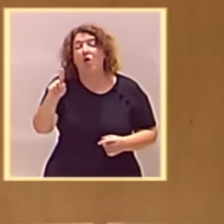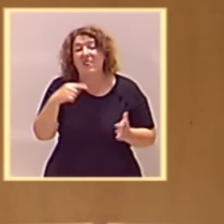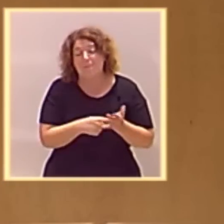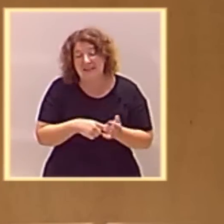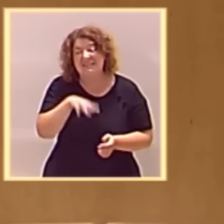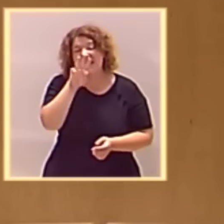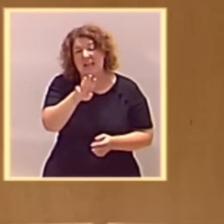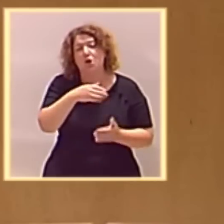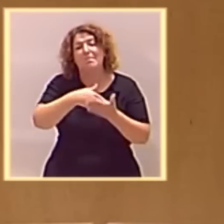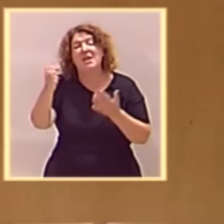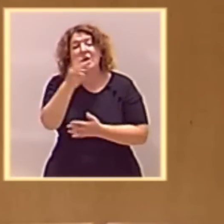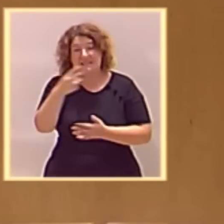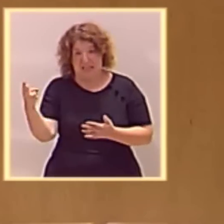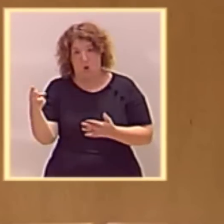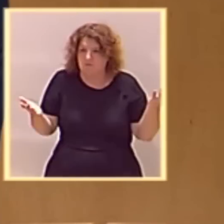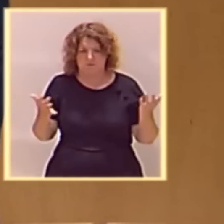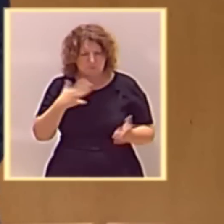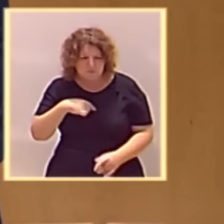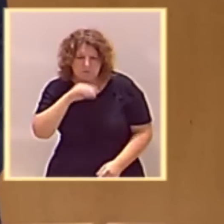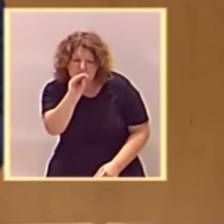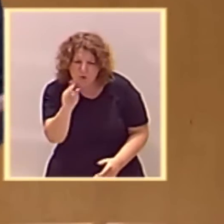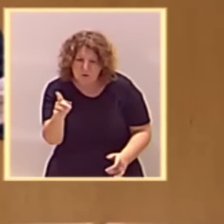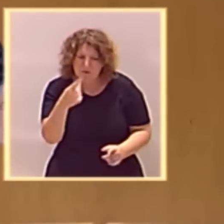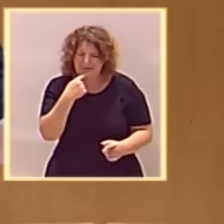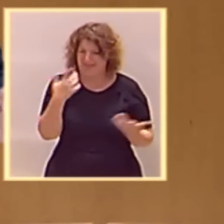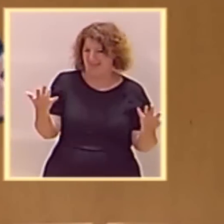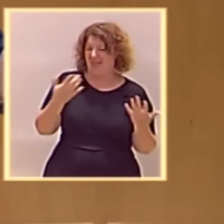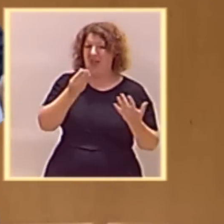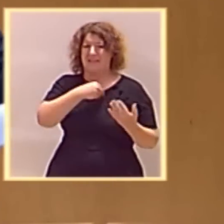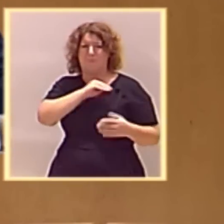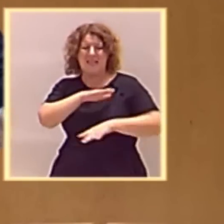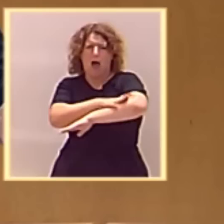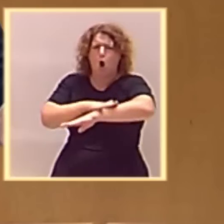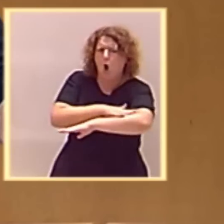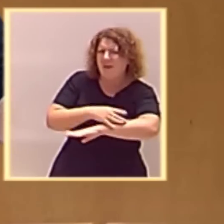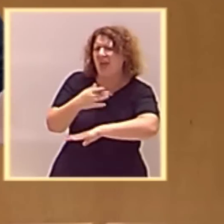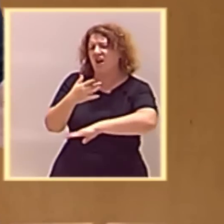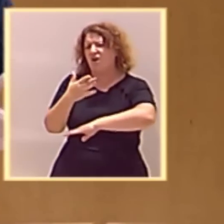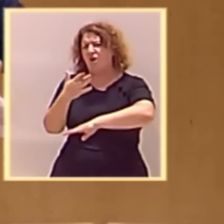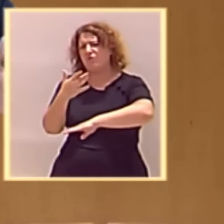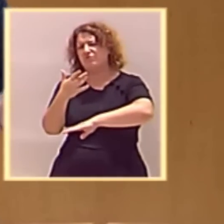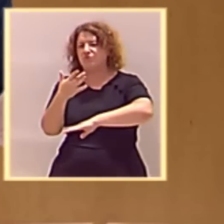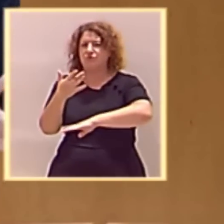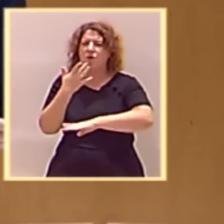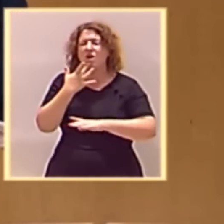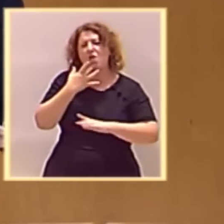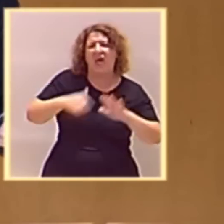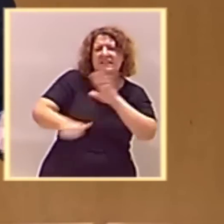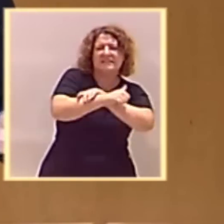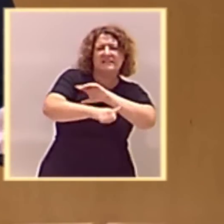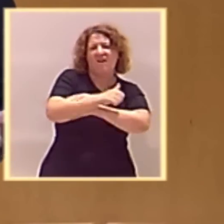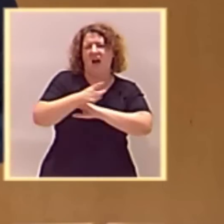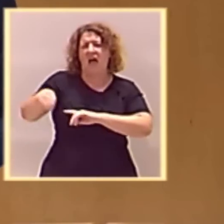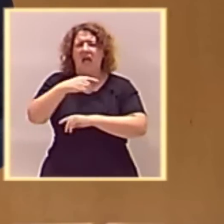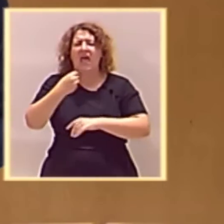millones de euros. Su acusación de que este gobierno está metiendo un pufo a los